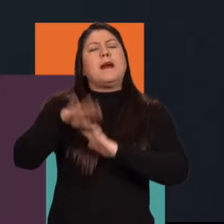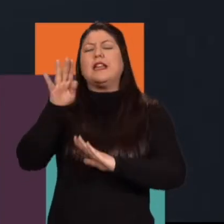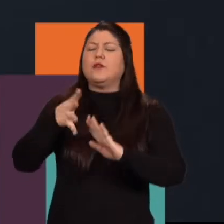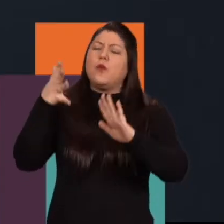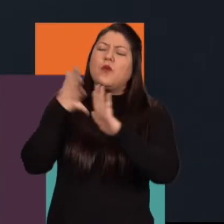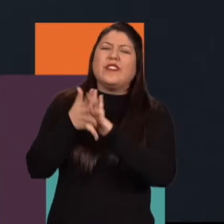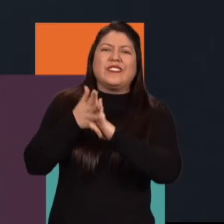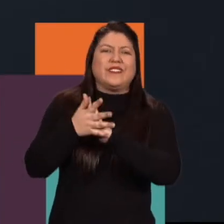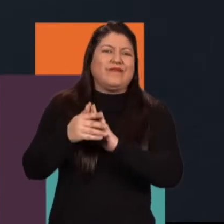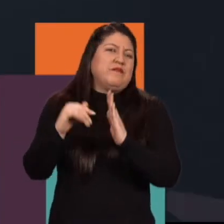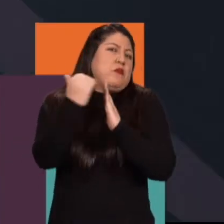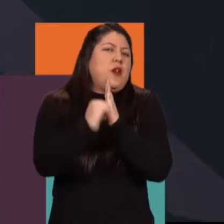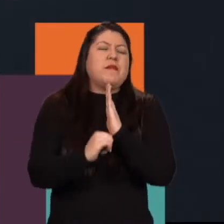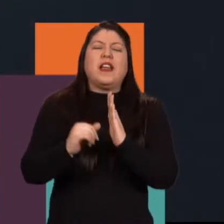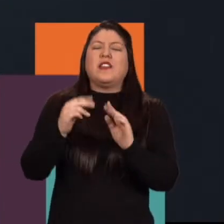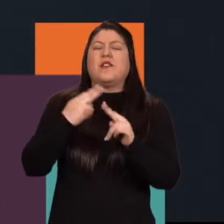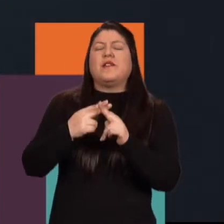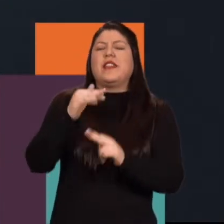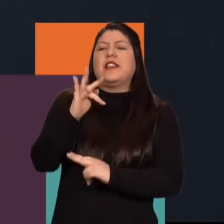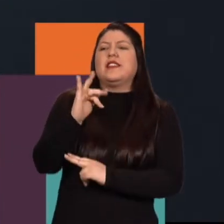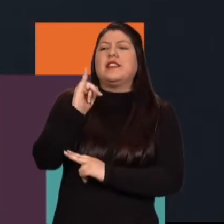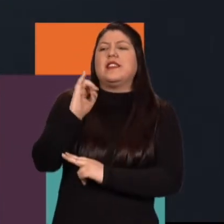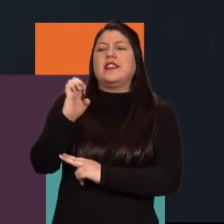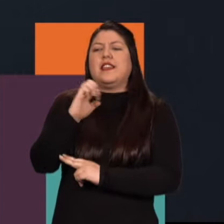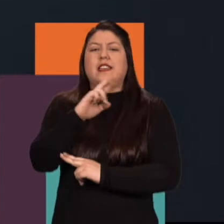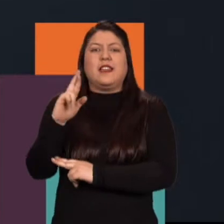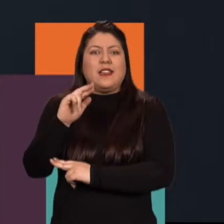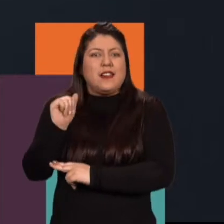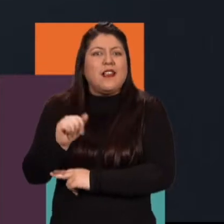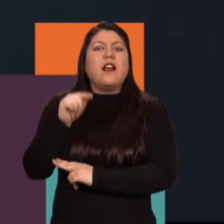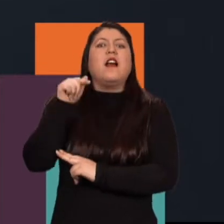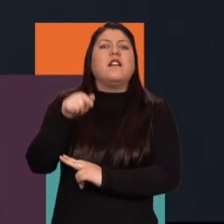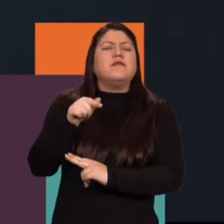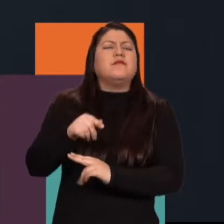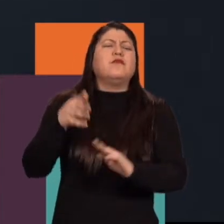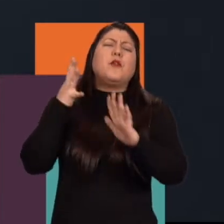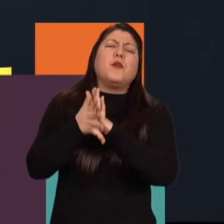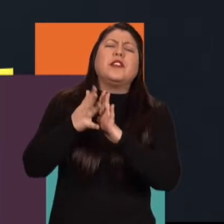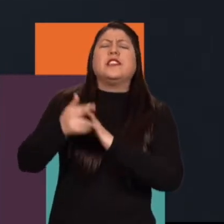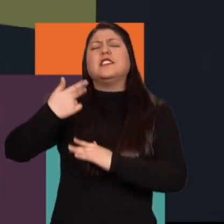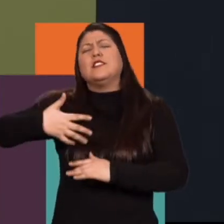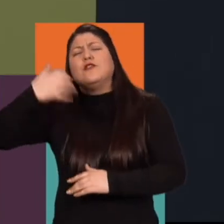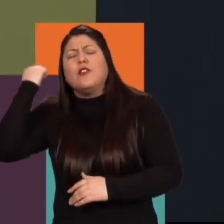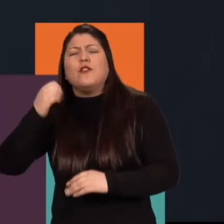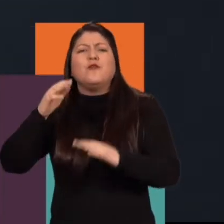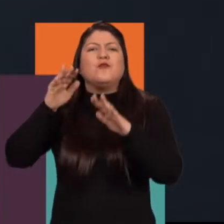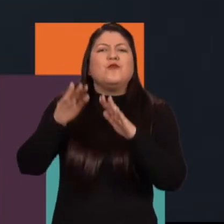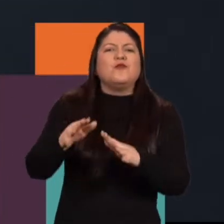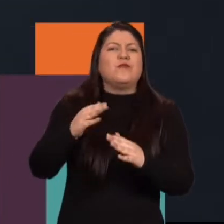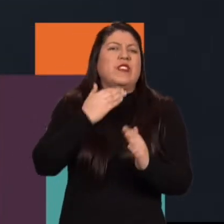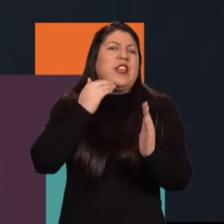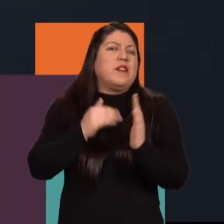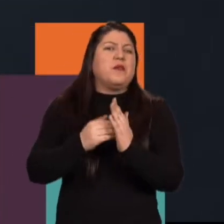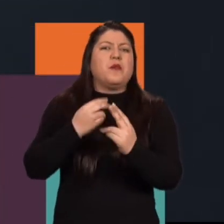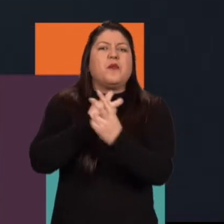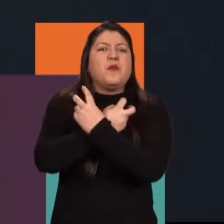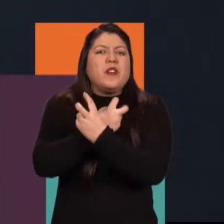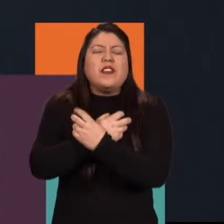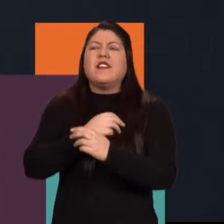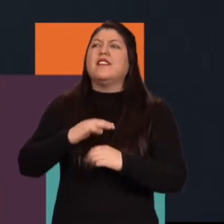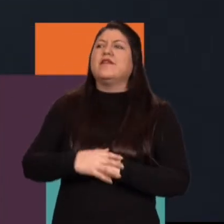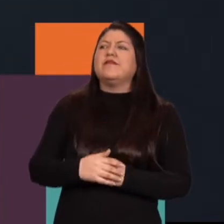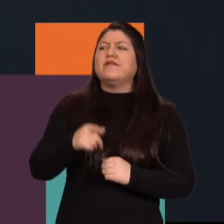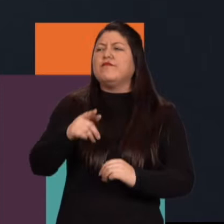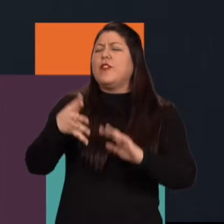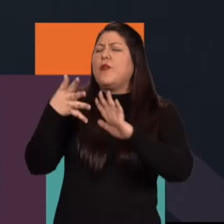que quisimos contar los mitos y las leyendas de estas regiones del país como el Huila y también a través